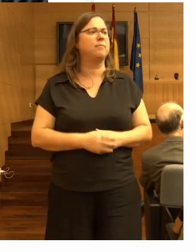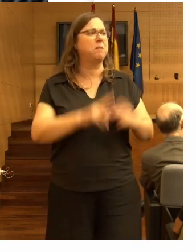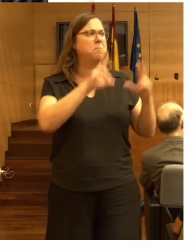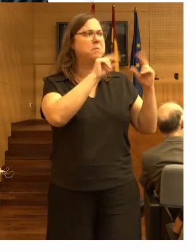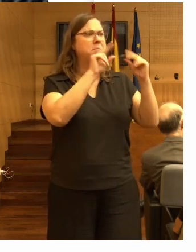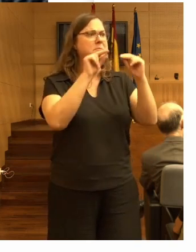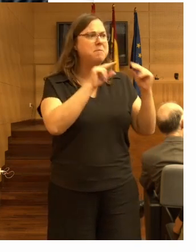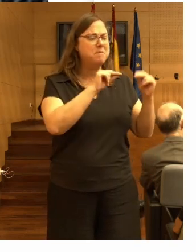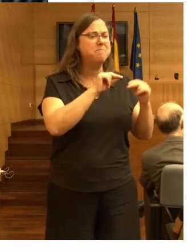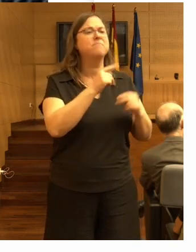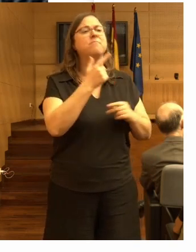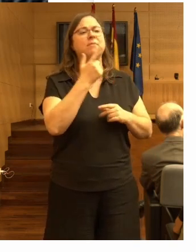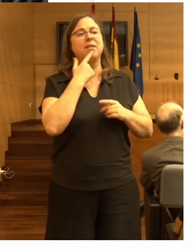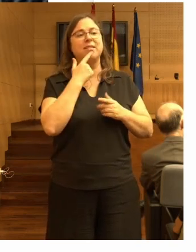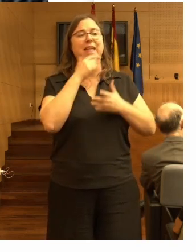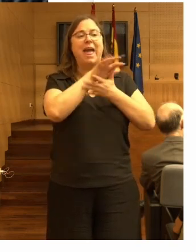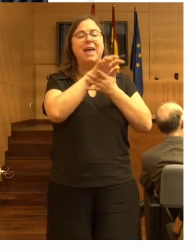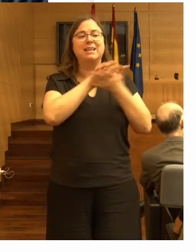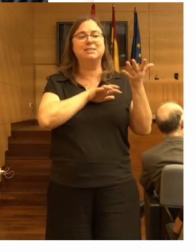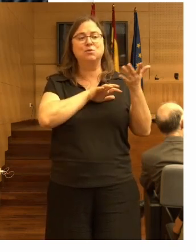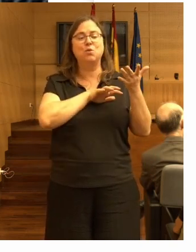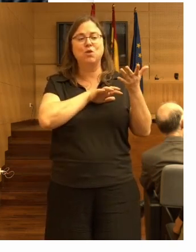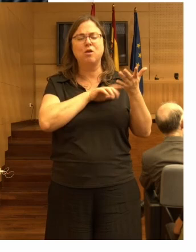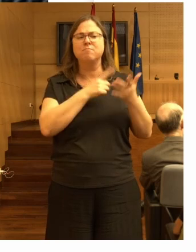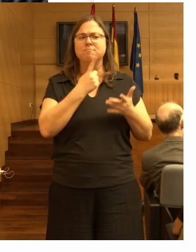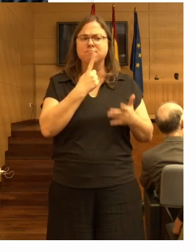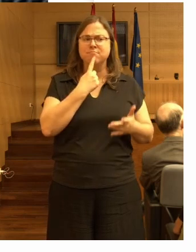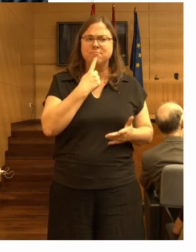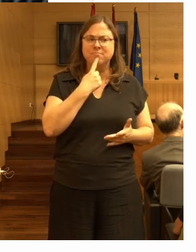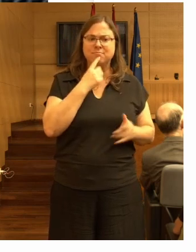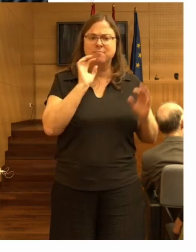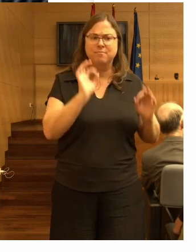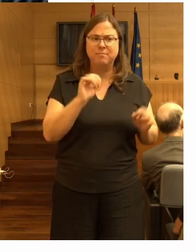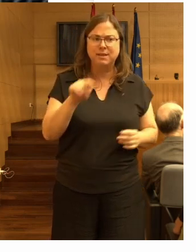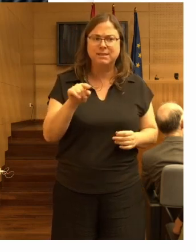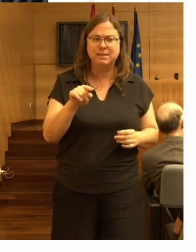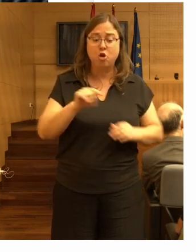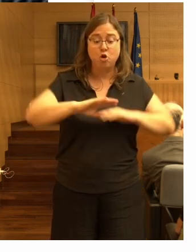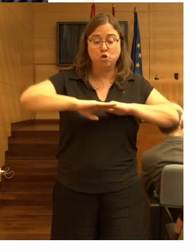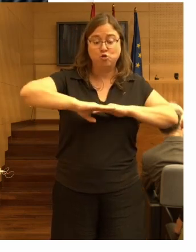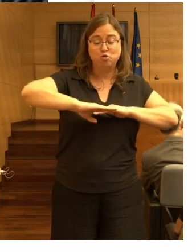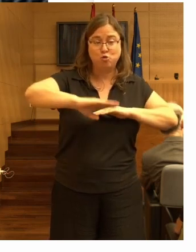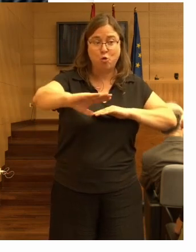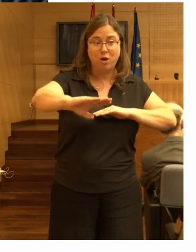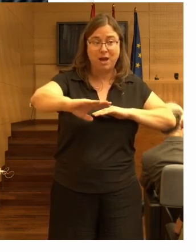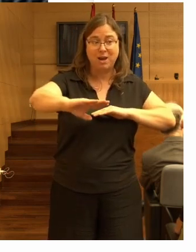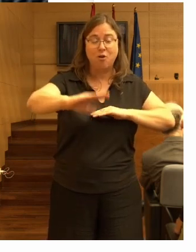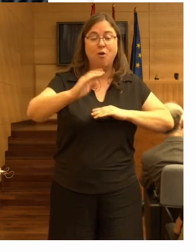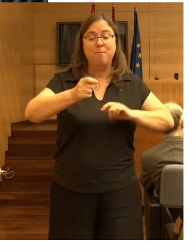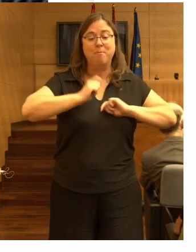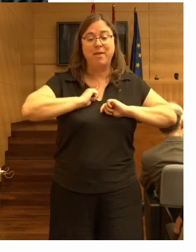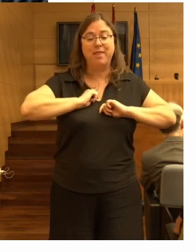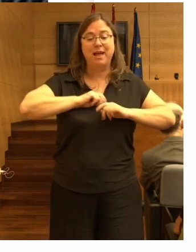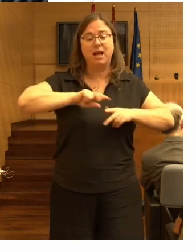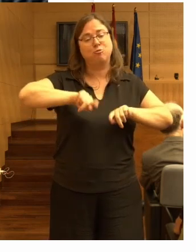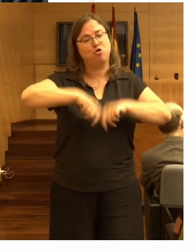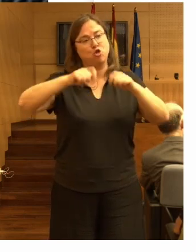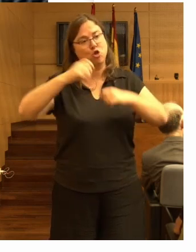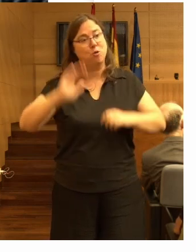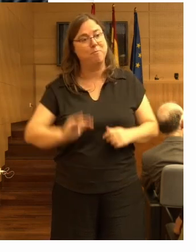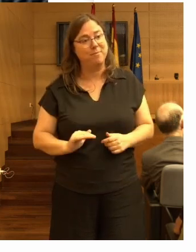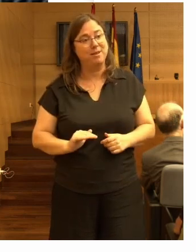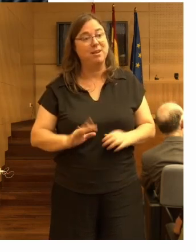el estudio intentaba estudiar si ese ese suelo reducía las fracturas pero es que